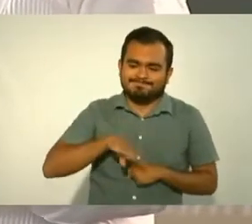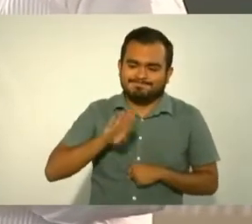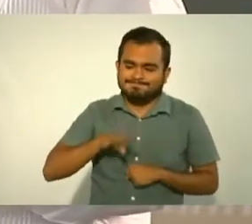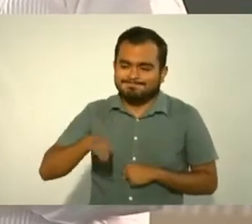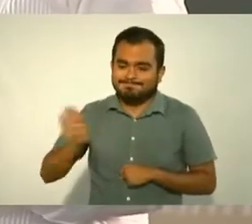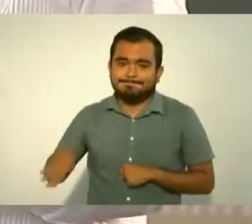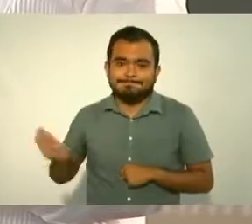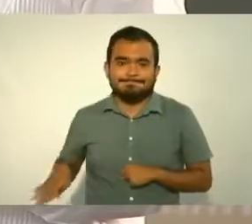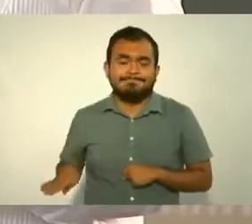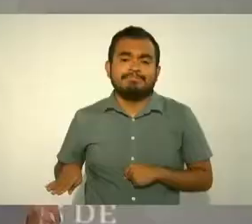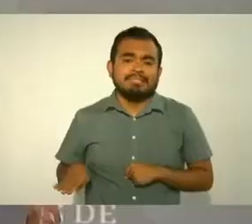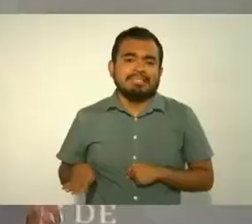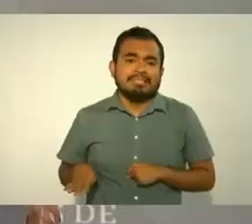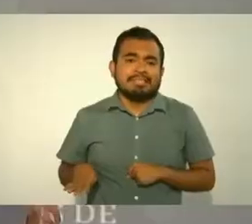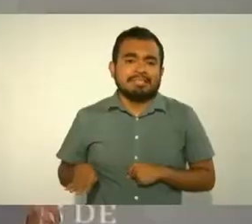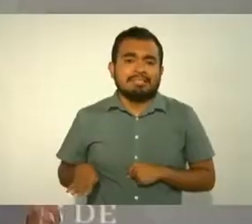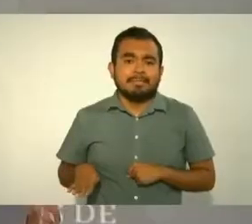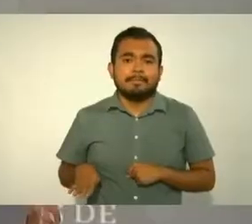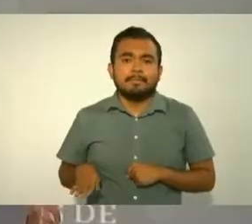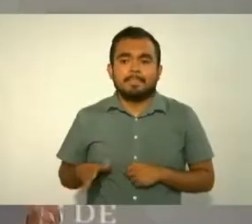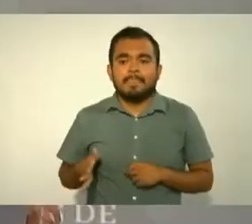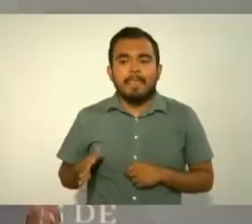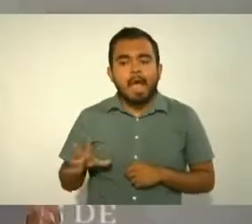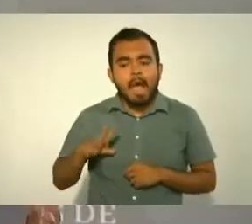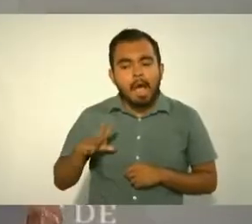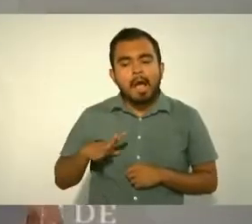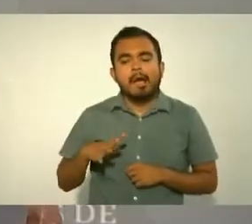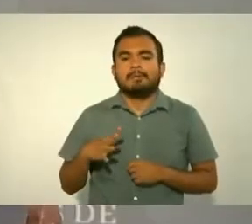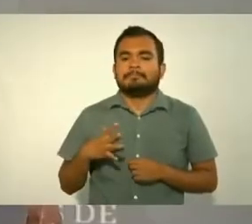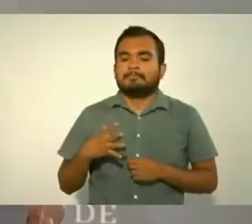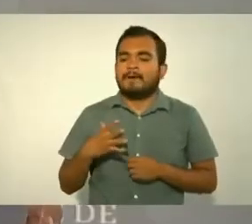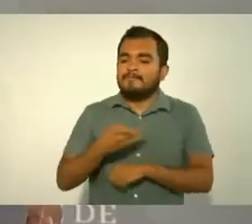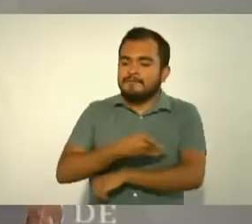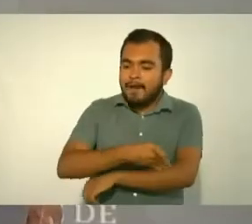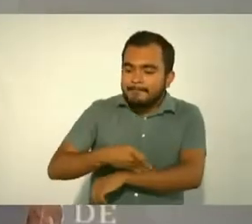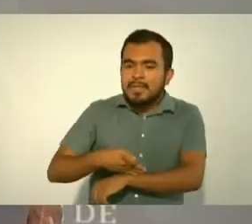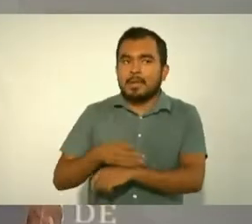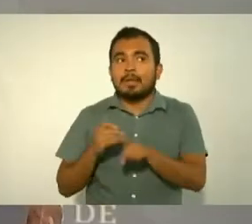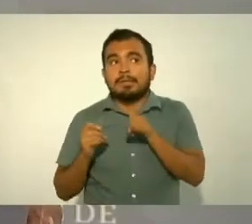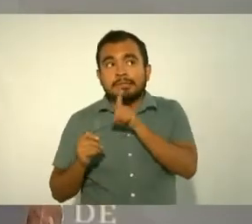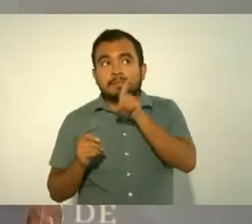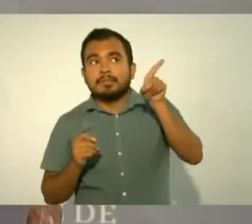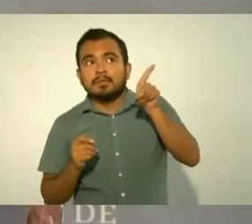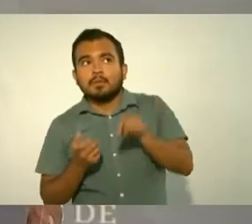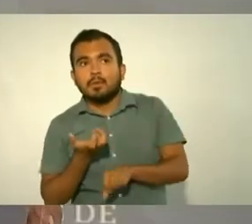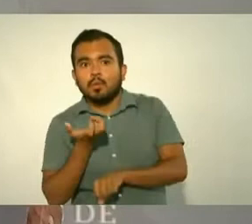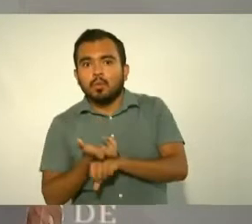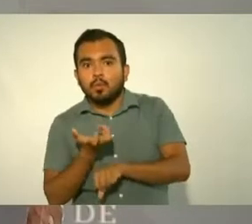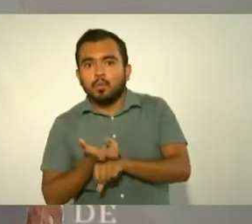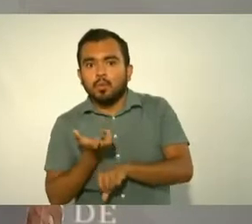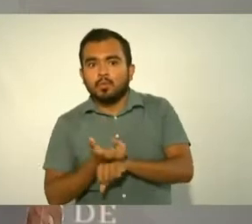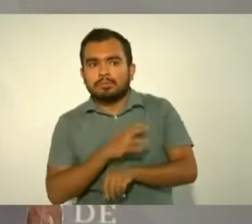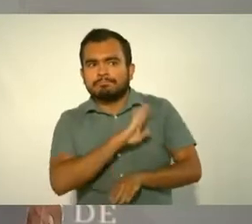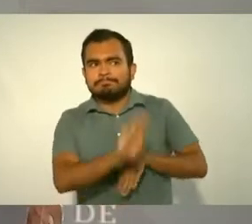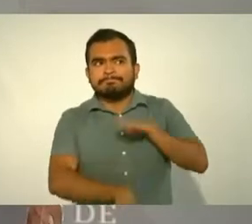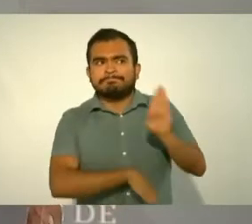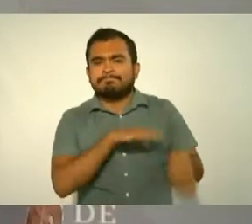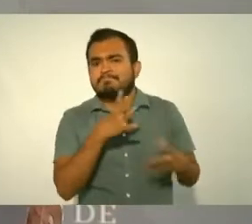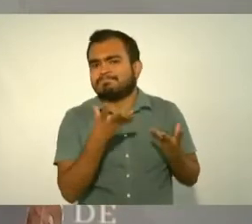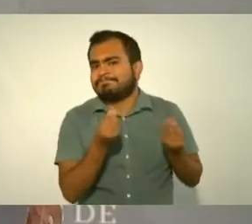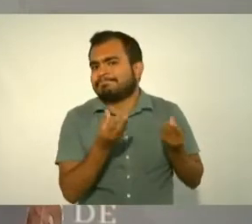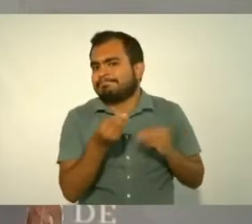tuvieron nuestros vecinos y amigos en Estados Unidos o en otros países.